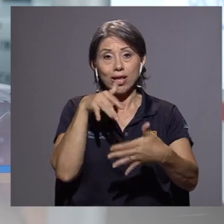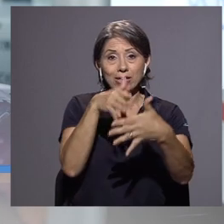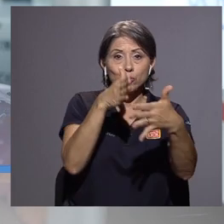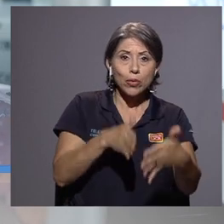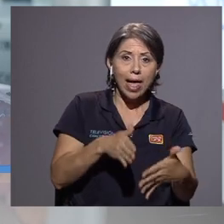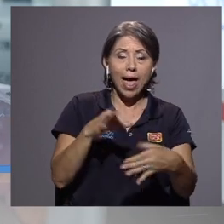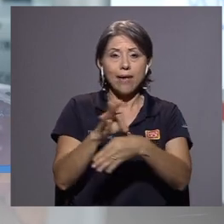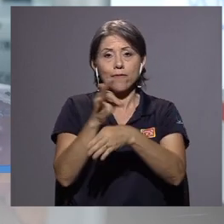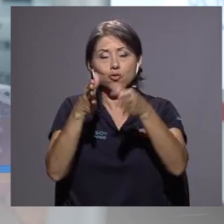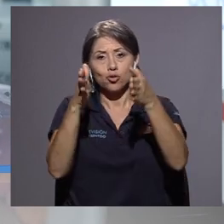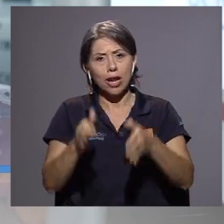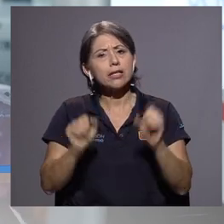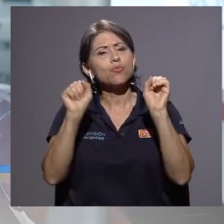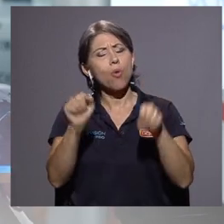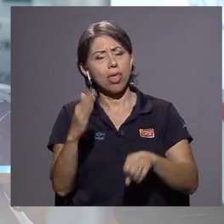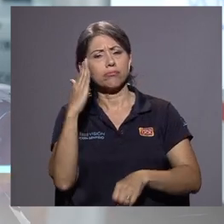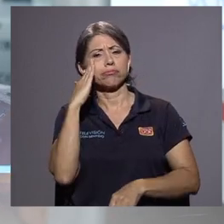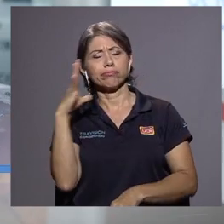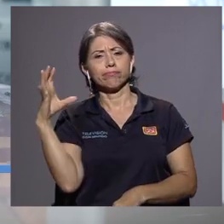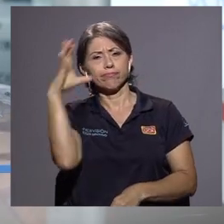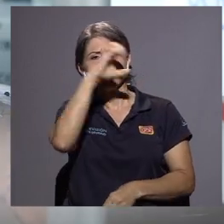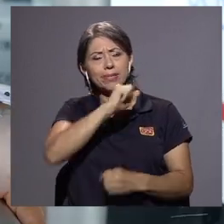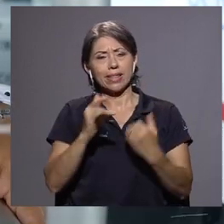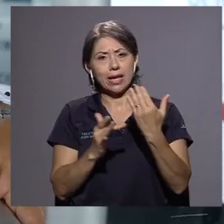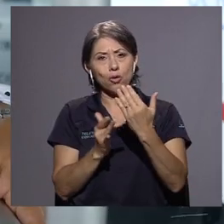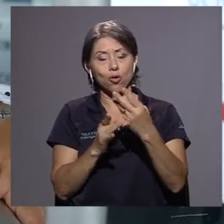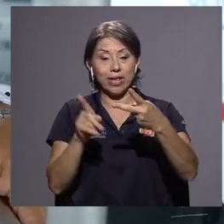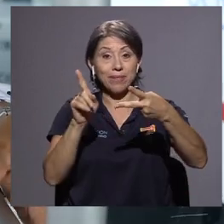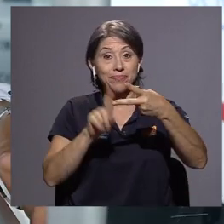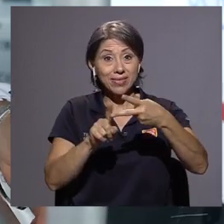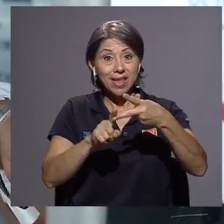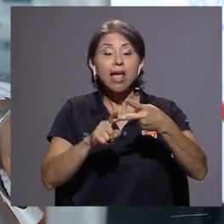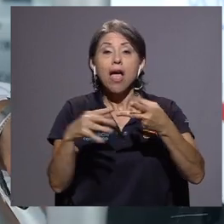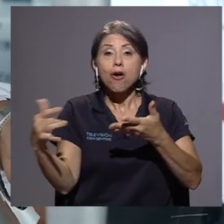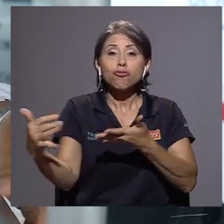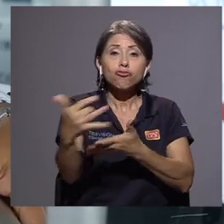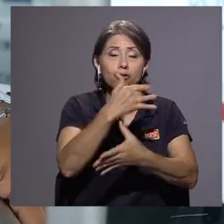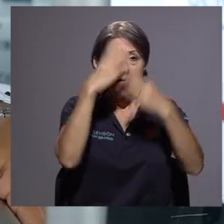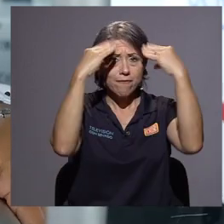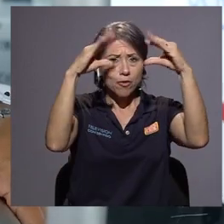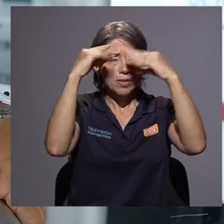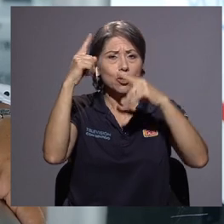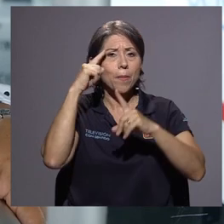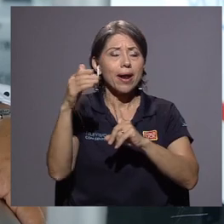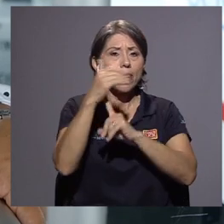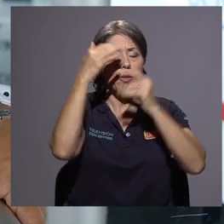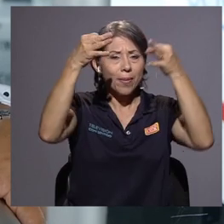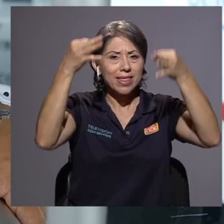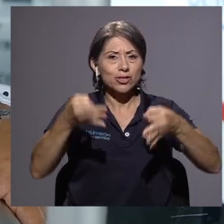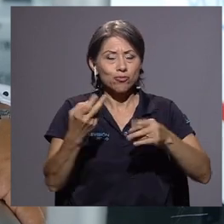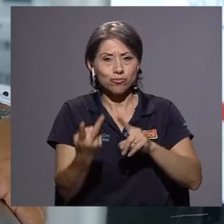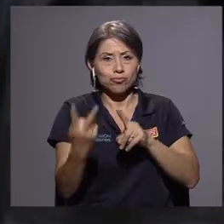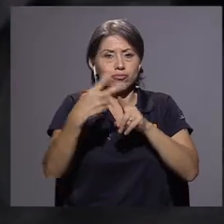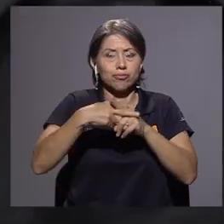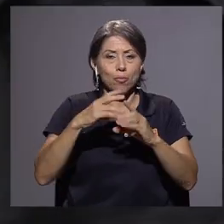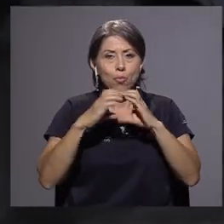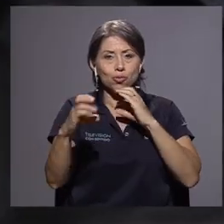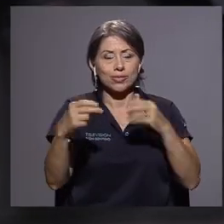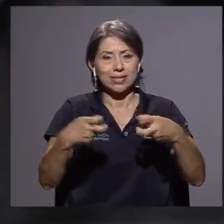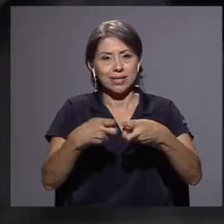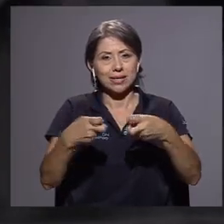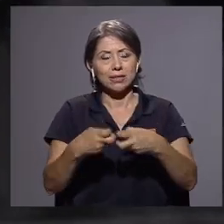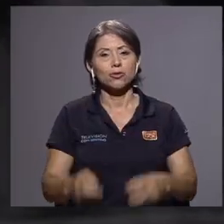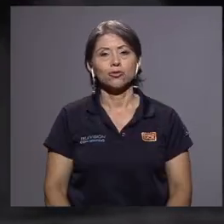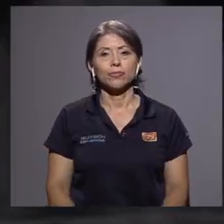estudiantado, los funcionarios tengan un acercamiento con esta tecnología y luego generar información para la toma de decisiones en la implementación de este tipo de buses